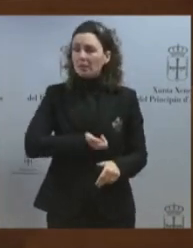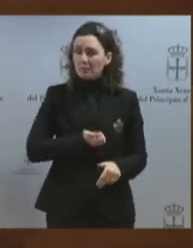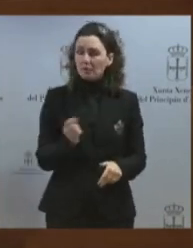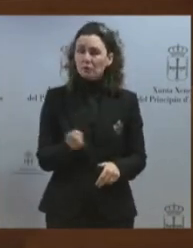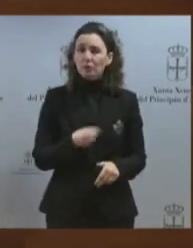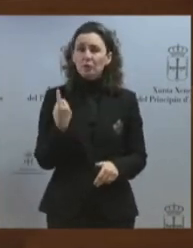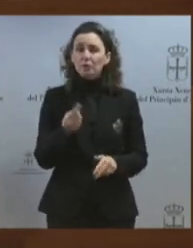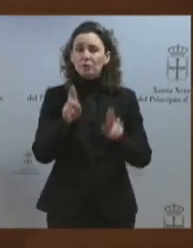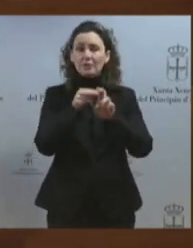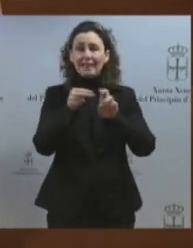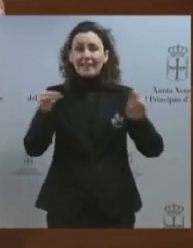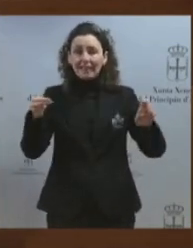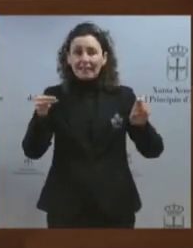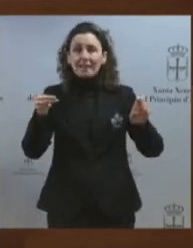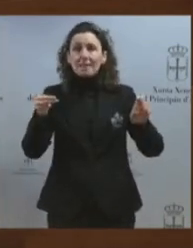y pon un alcalde». Muchas gracias. Gracias.